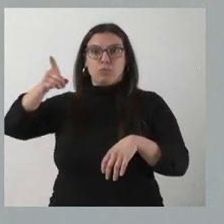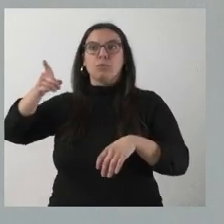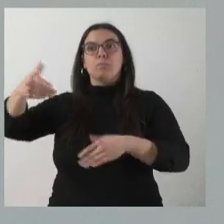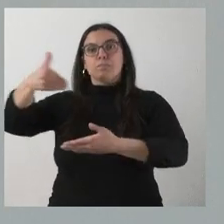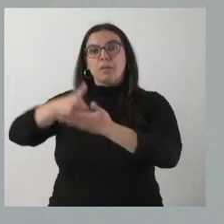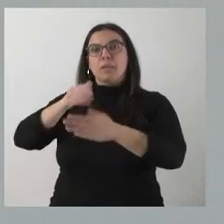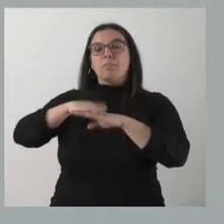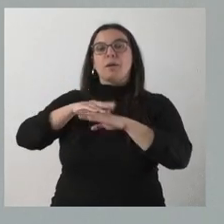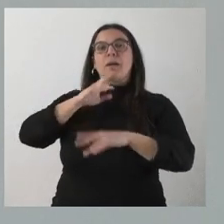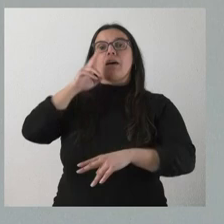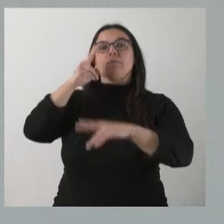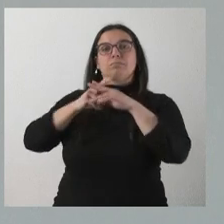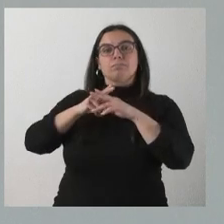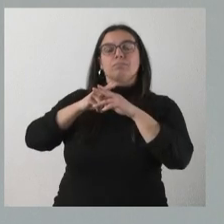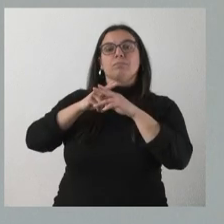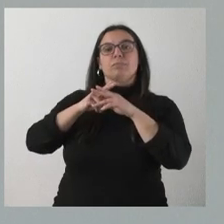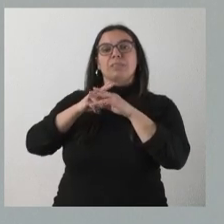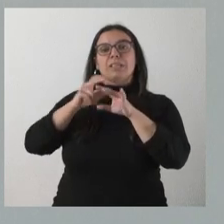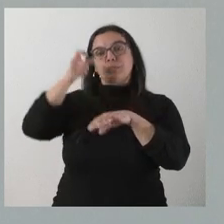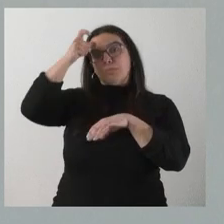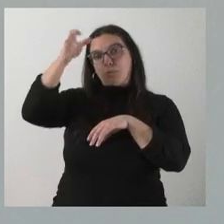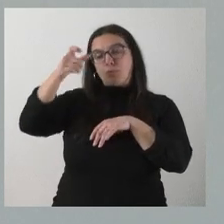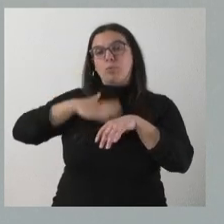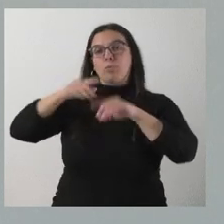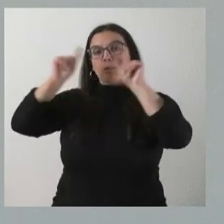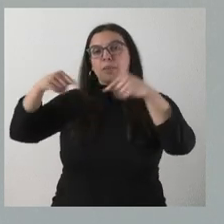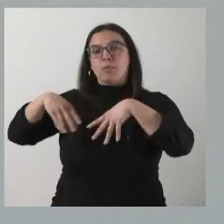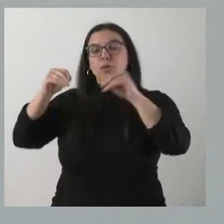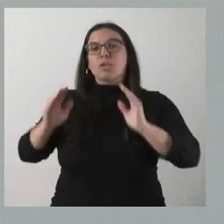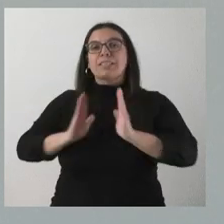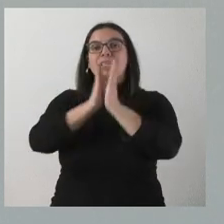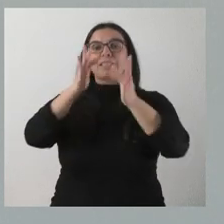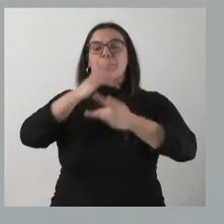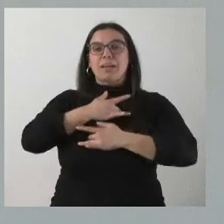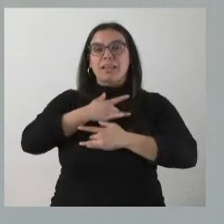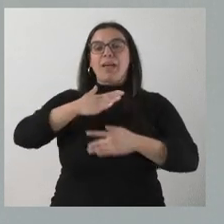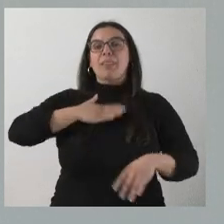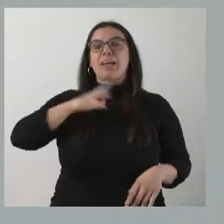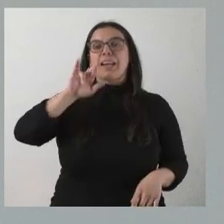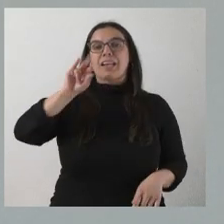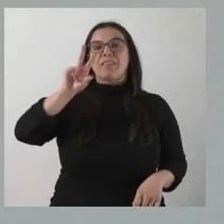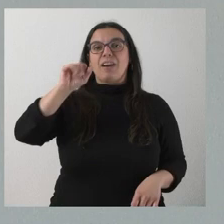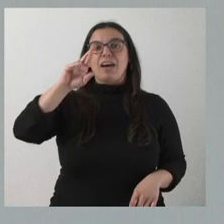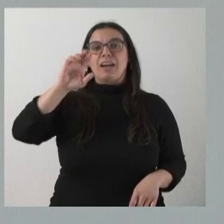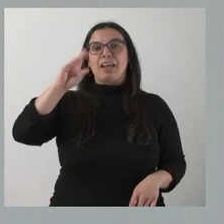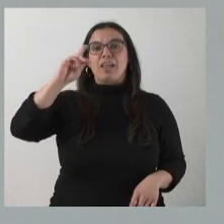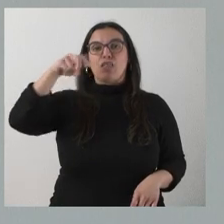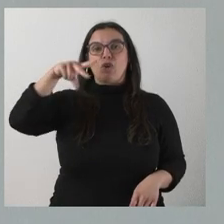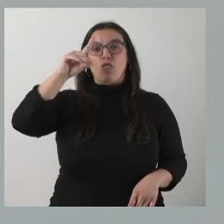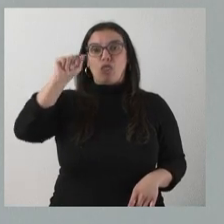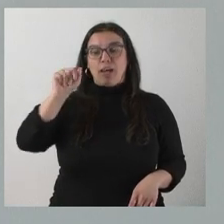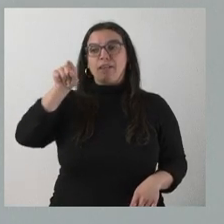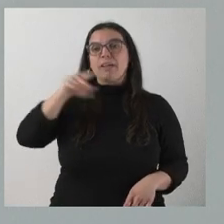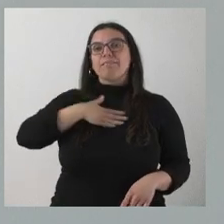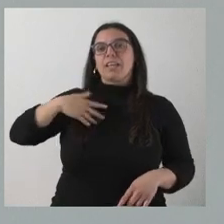el cambio de denominación del municipio Burgalés de Santa María de Riva Redonda, que hasta el momento